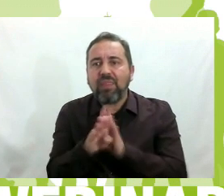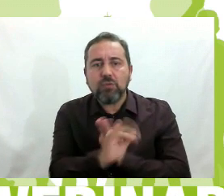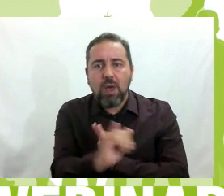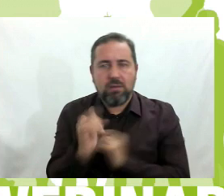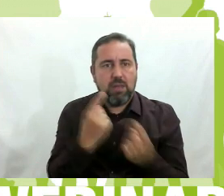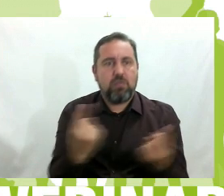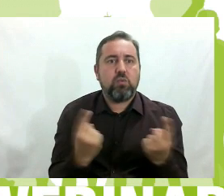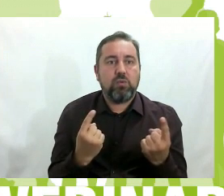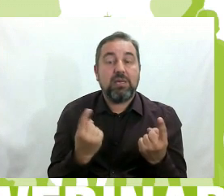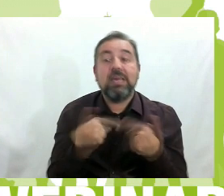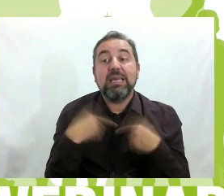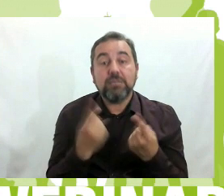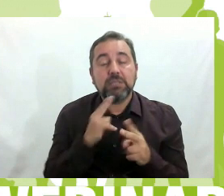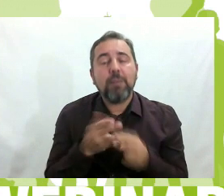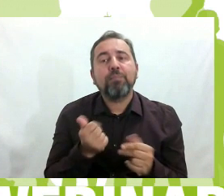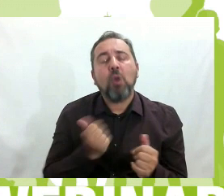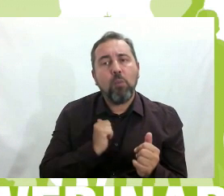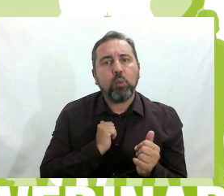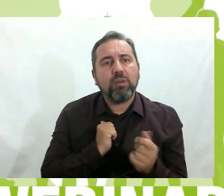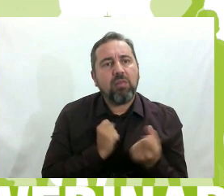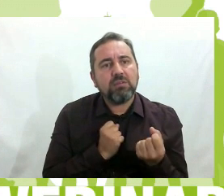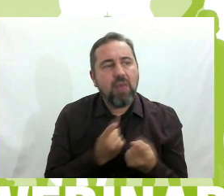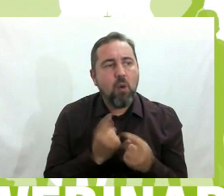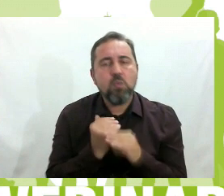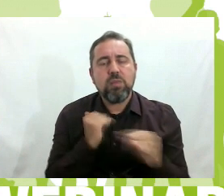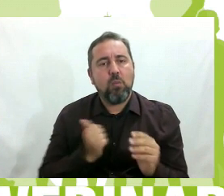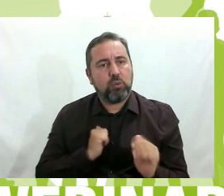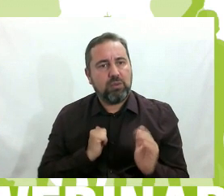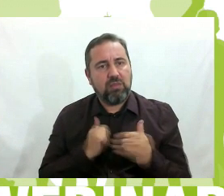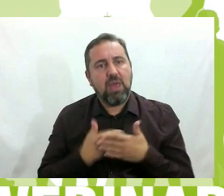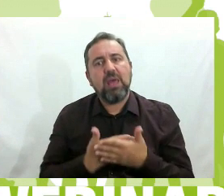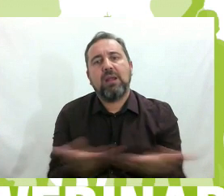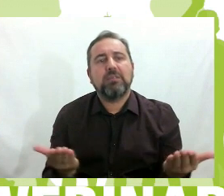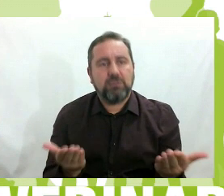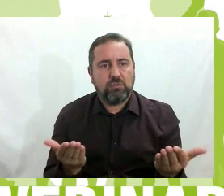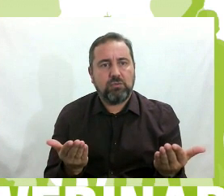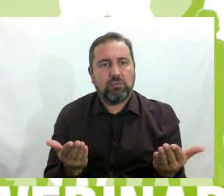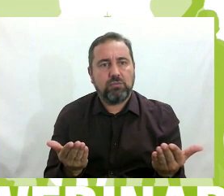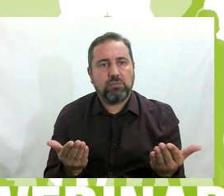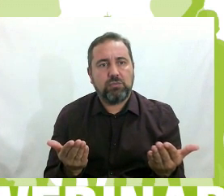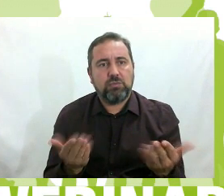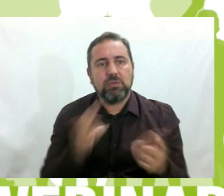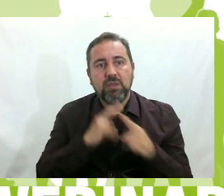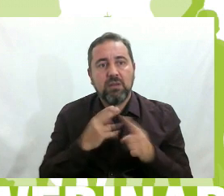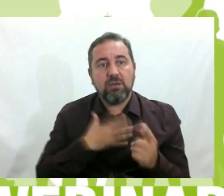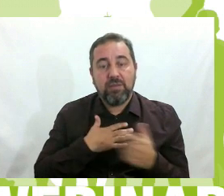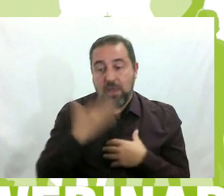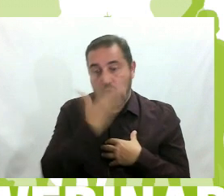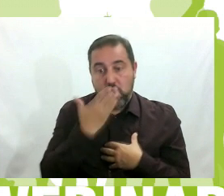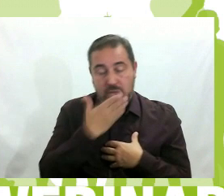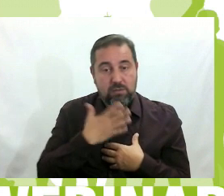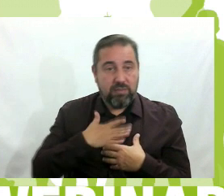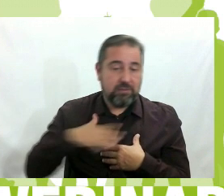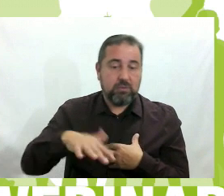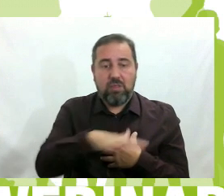les dé nuevas oportunidades o iguales oportunidades que al resto de los escolinos o escolares de toda la